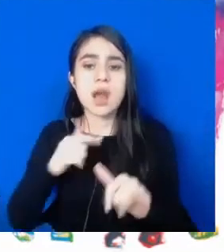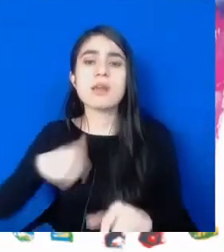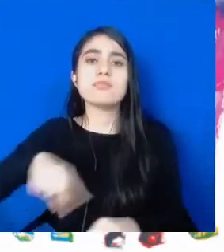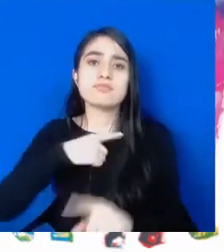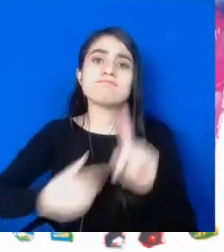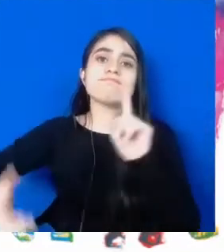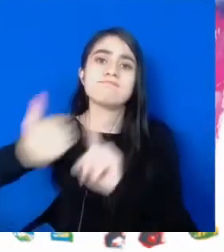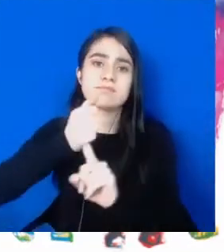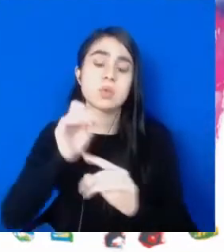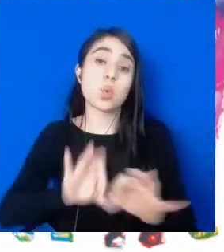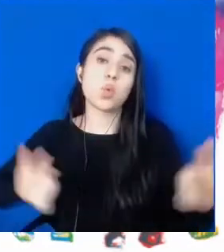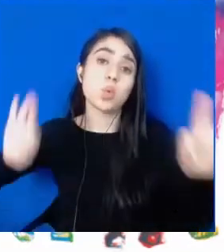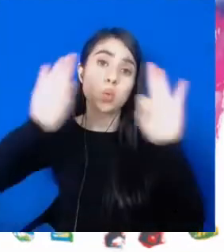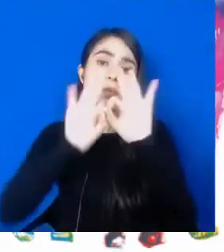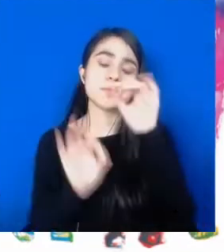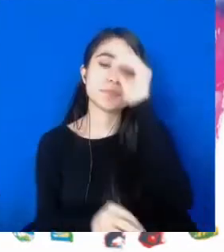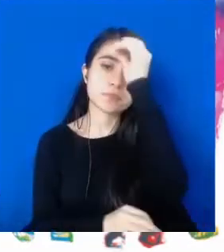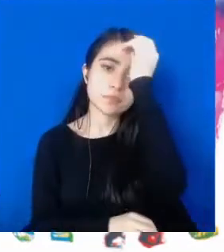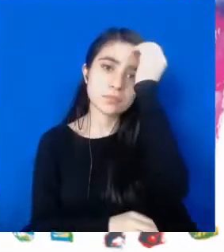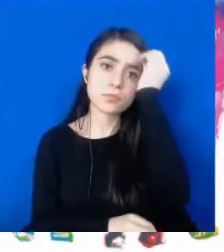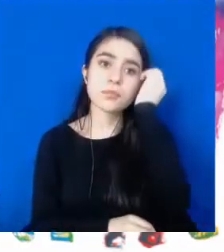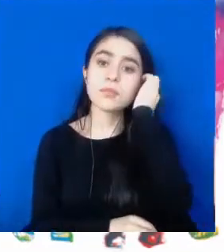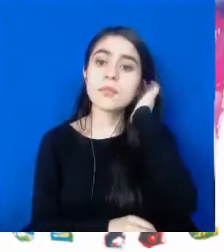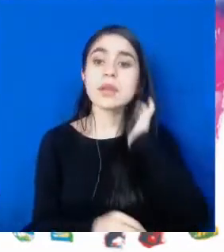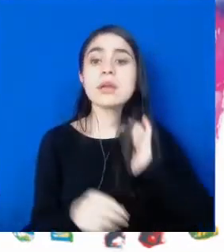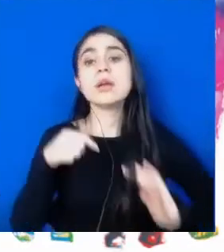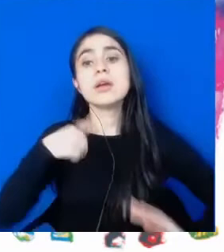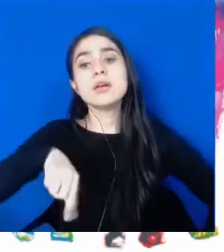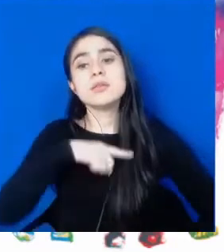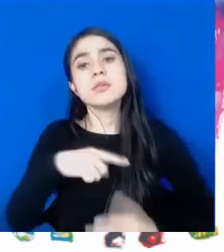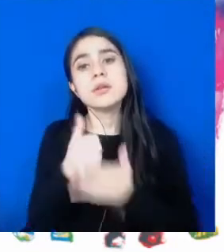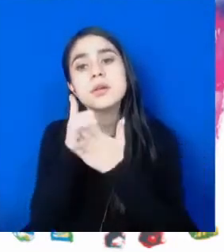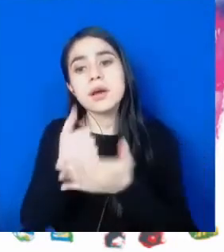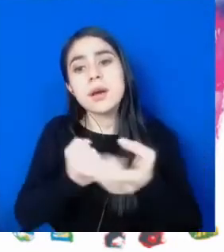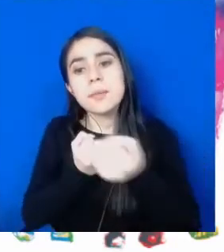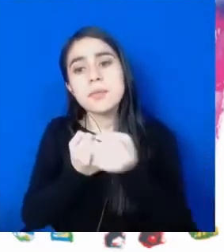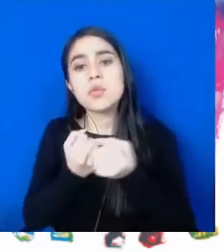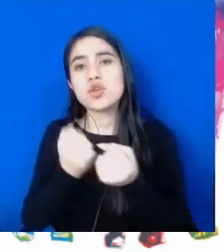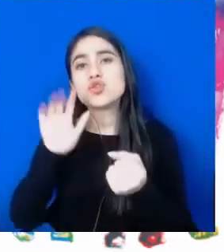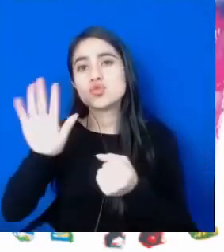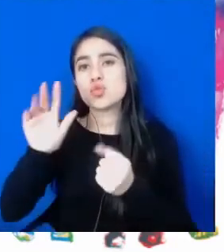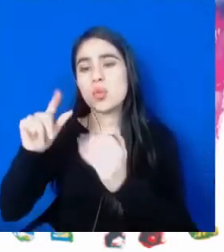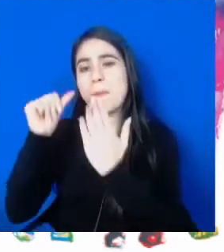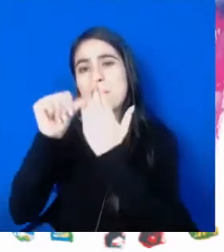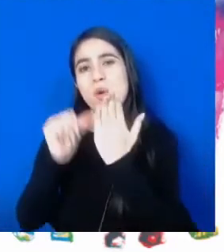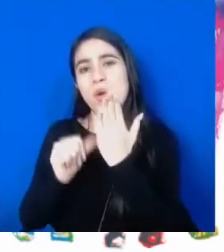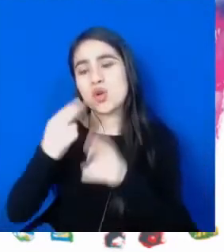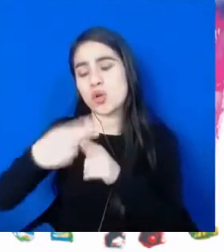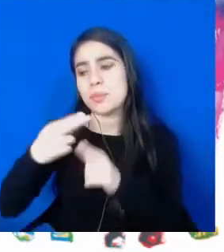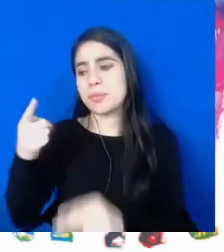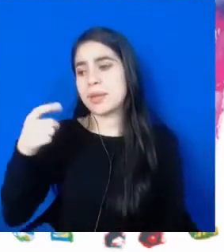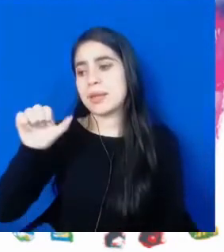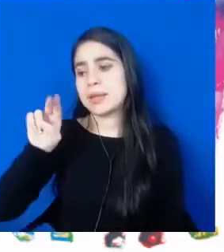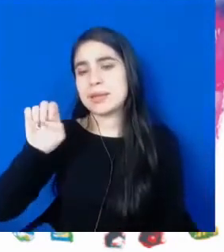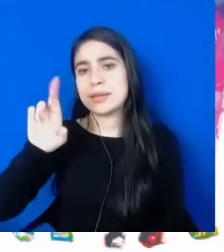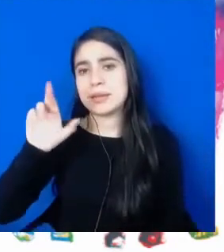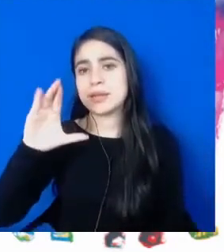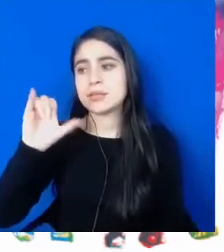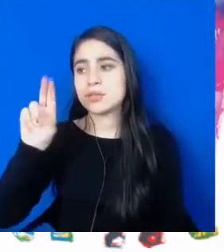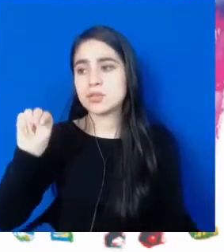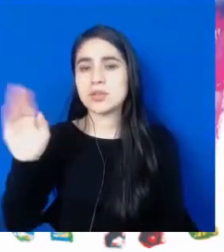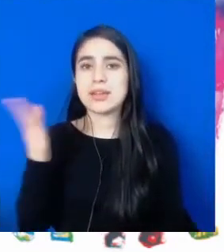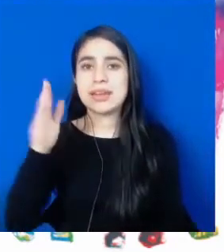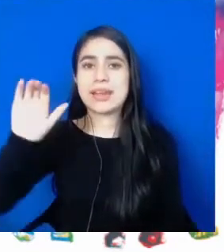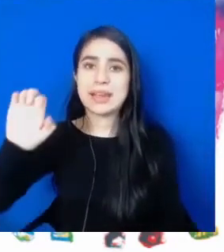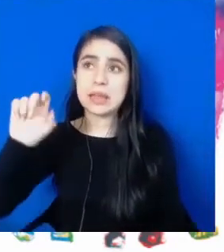un esfuerzo importante. Pero también mencionar el apoyo de generaciones en buen momento, los